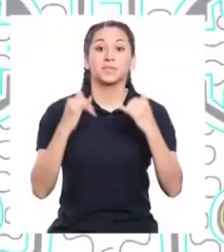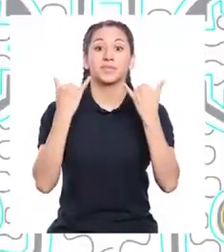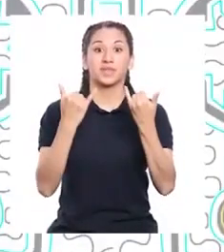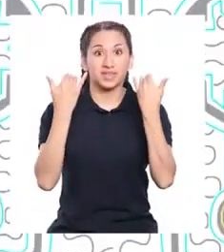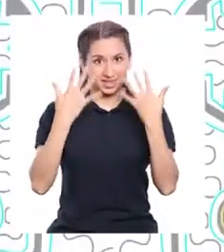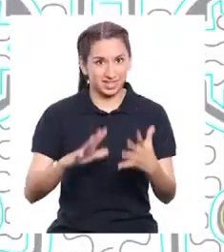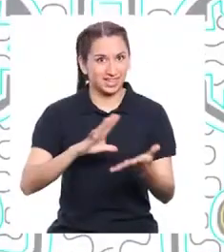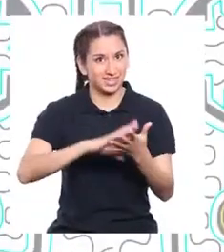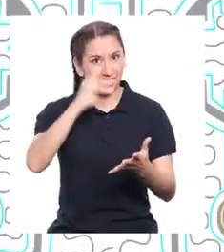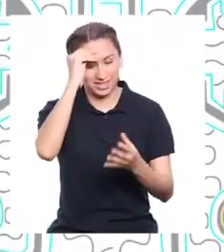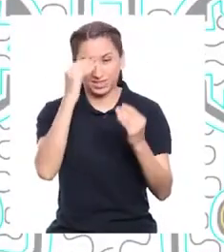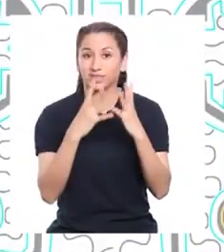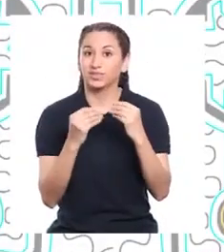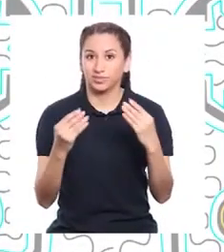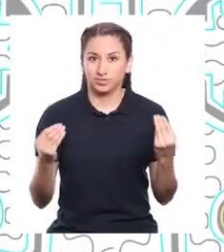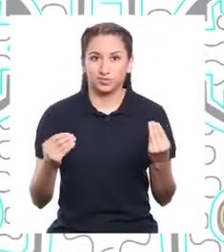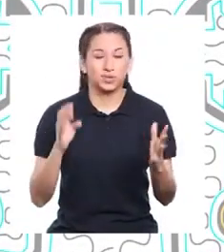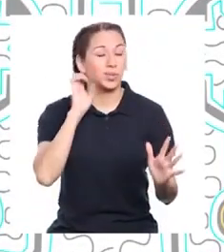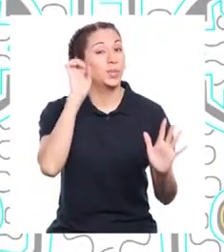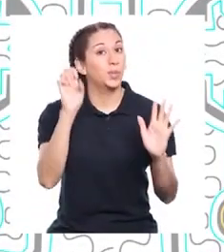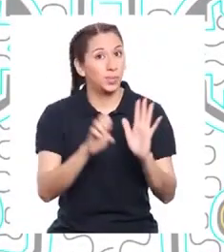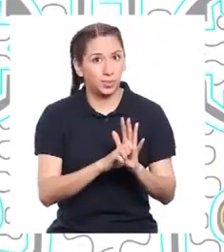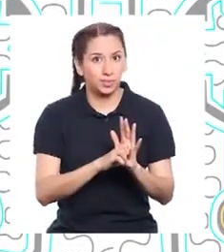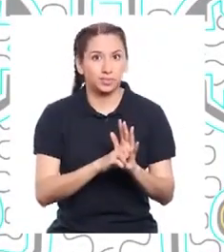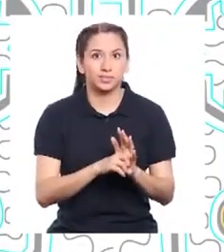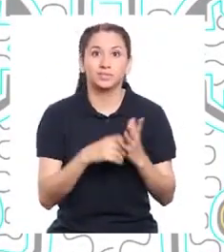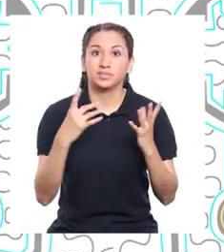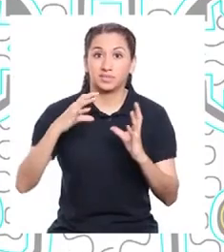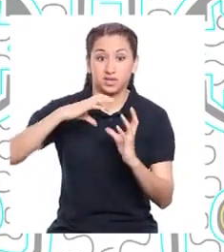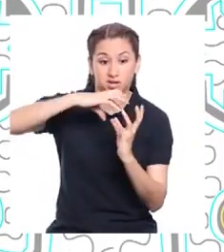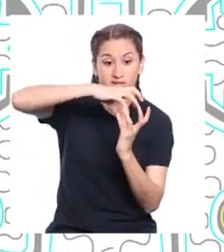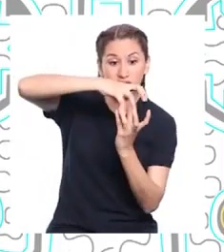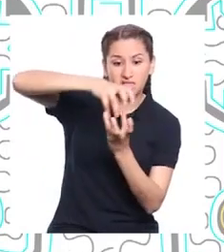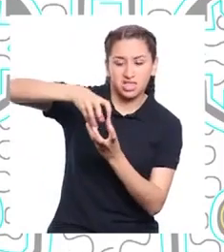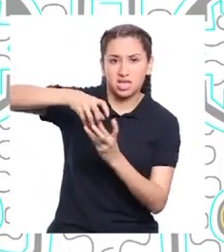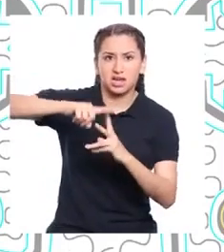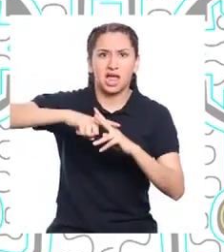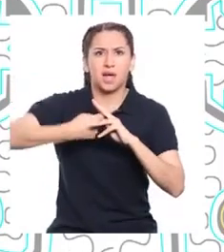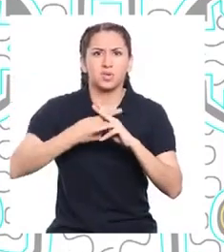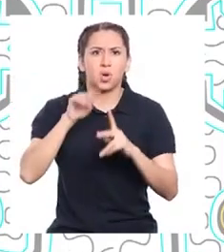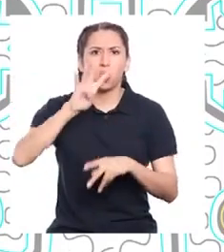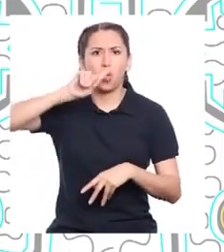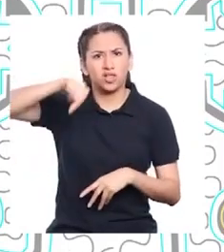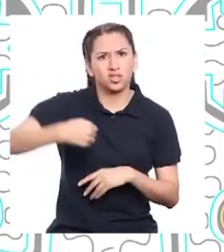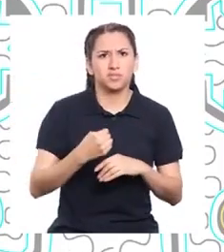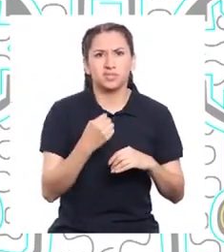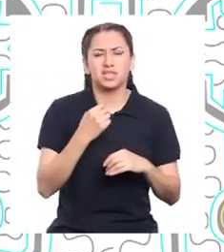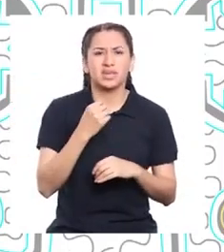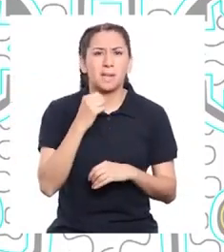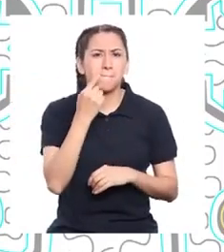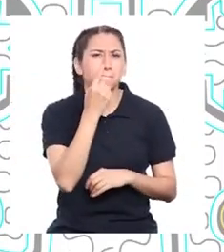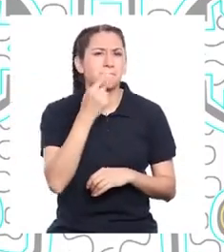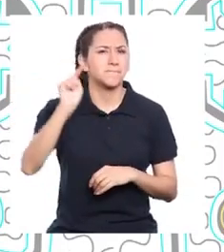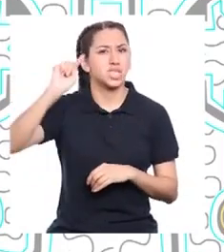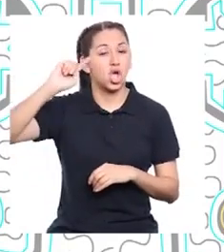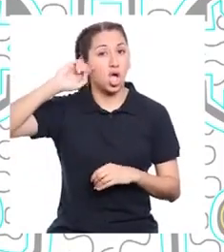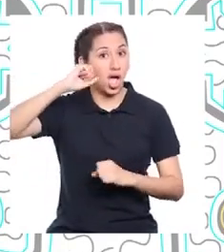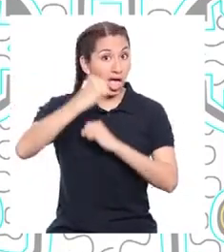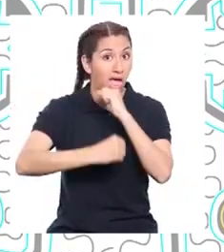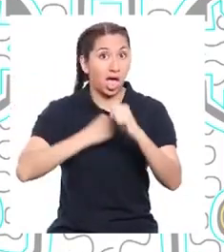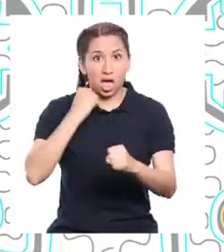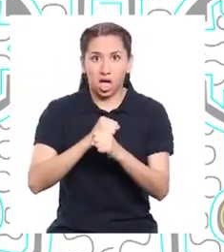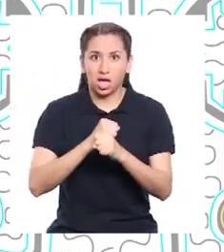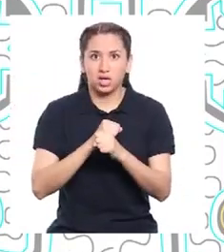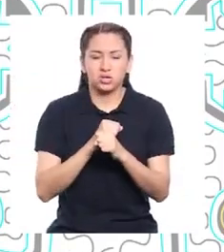Ahora hemos aprendido muchísimo. Por ejemplo, desde que la Tierra se formó hace 4.600 millones de años,